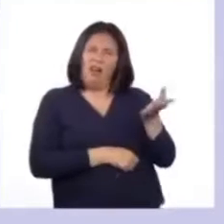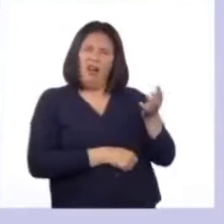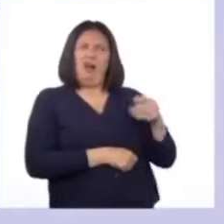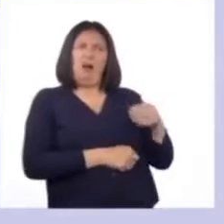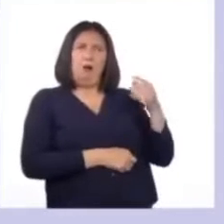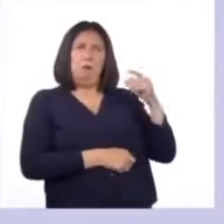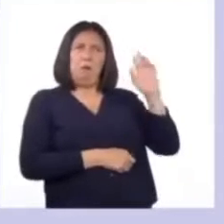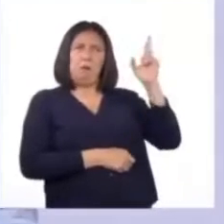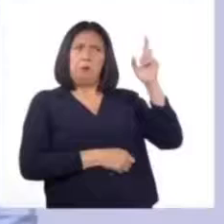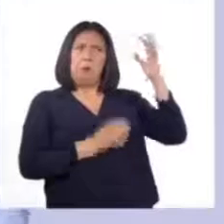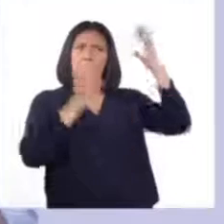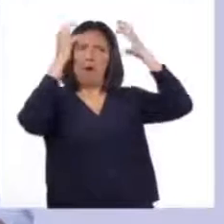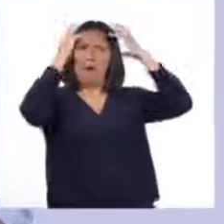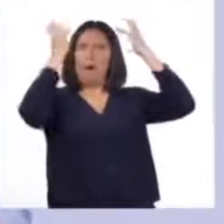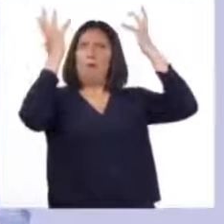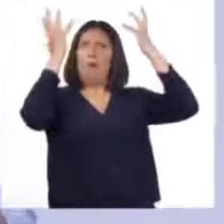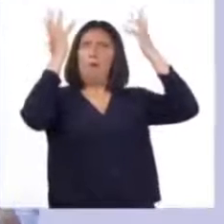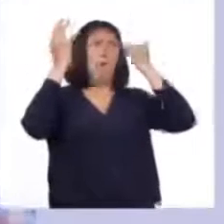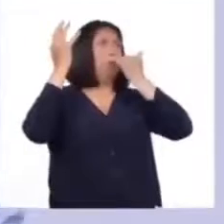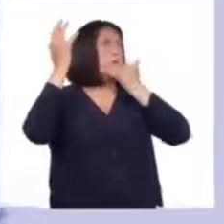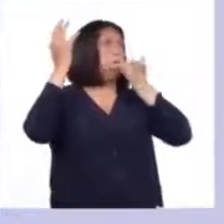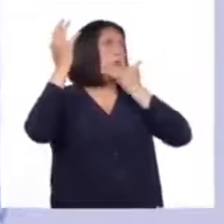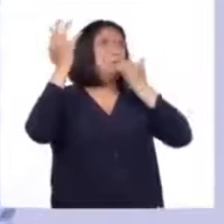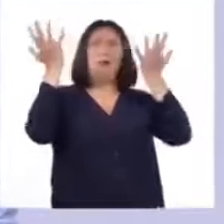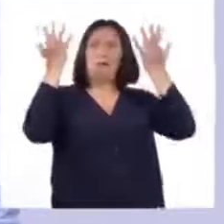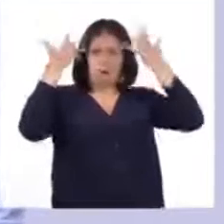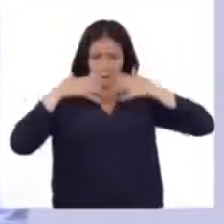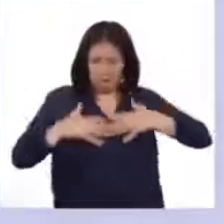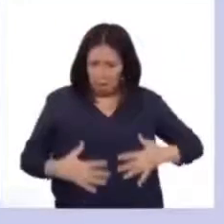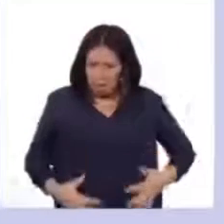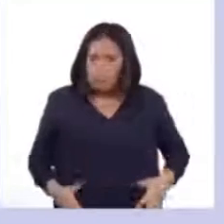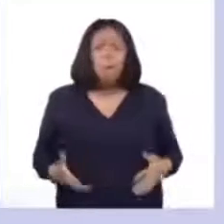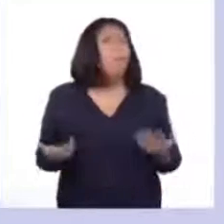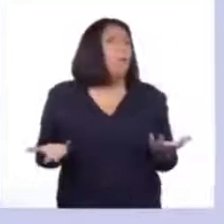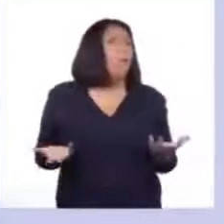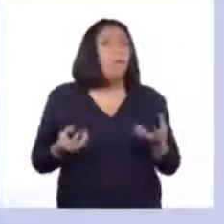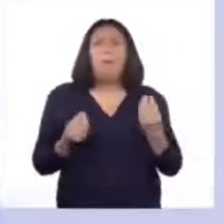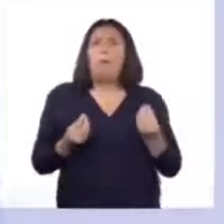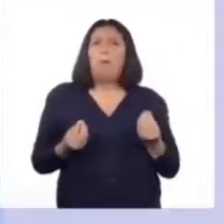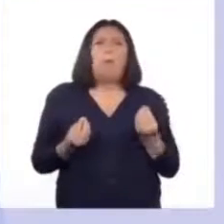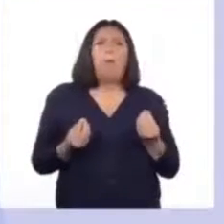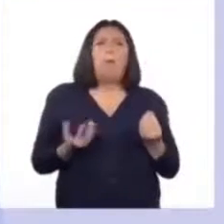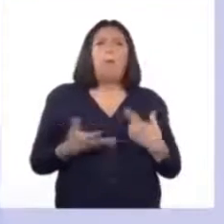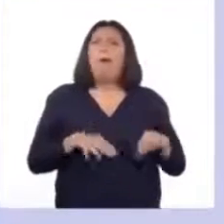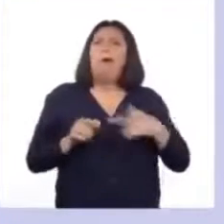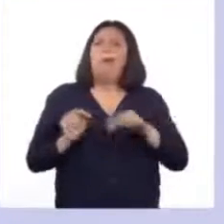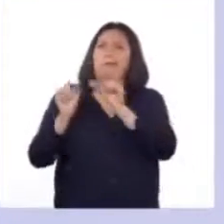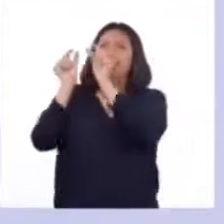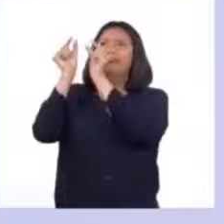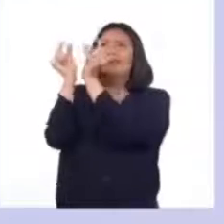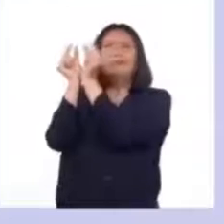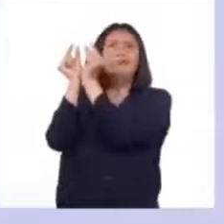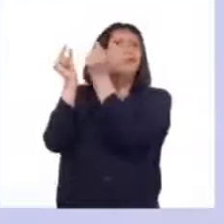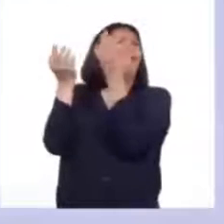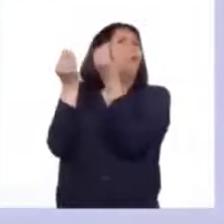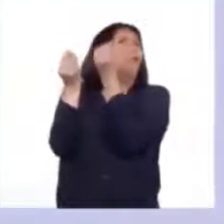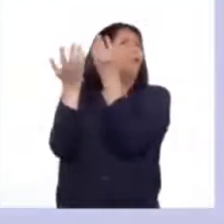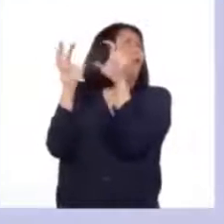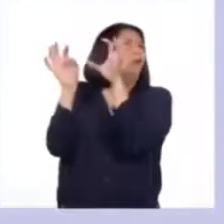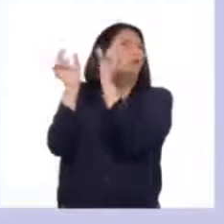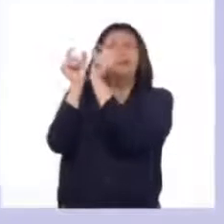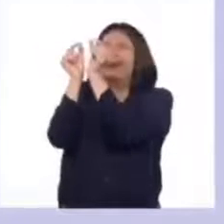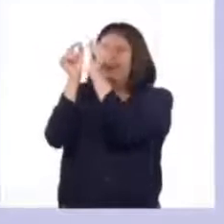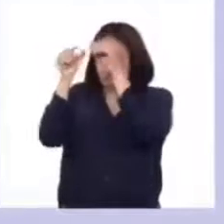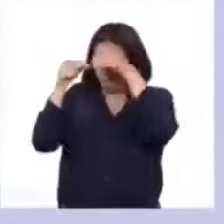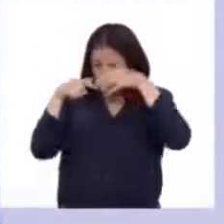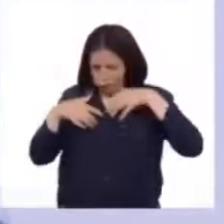ocurre en el cerebro, ¿qué es lo que pasa en el resto de nuestro cuerpo? ¿Cómo es que actúan esas hormonas que se producen en la glándula pituitaria